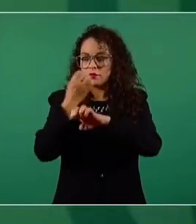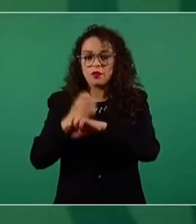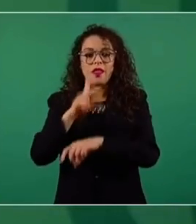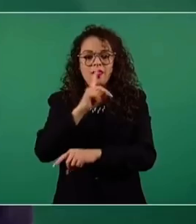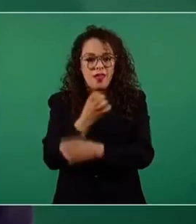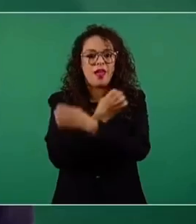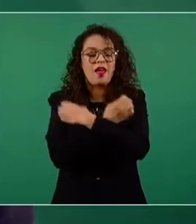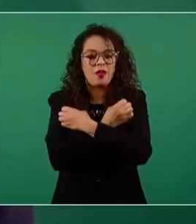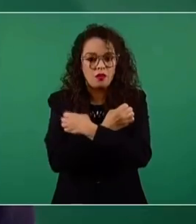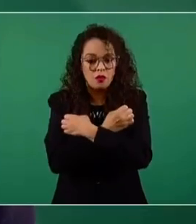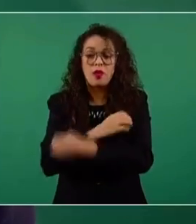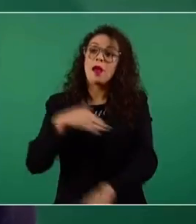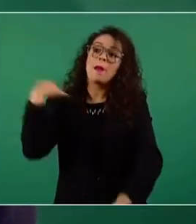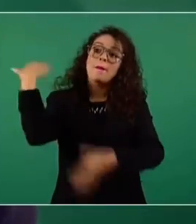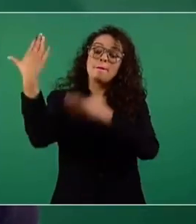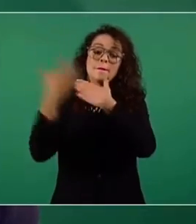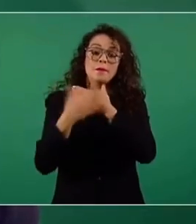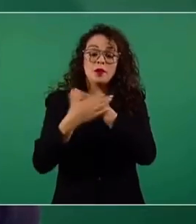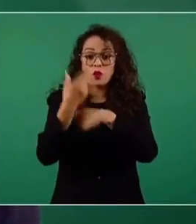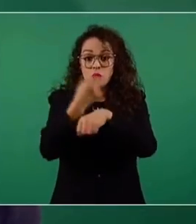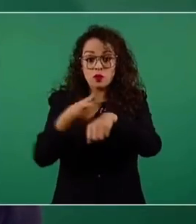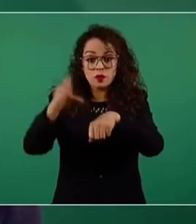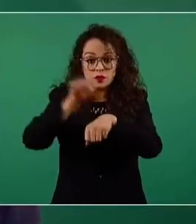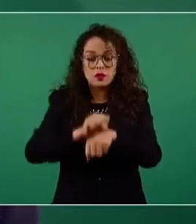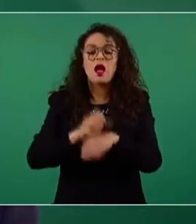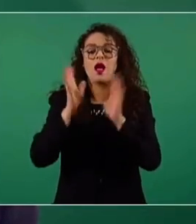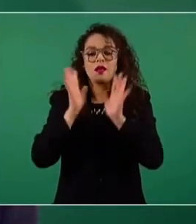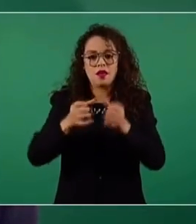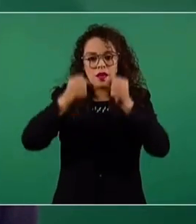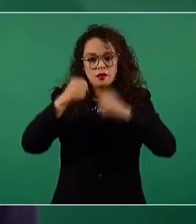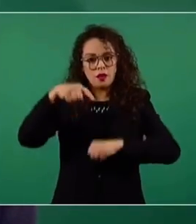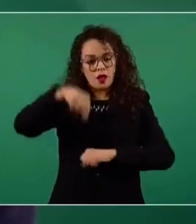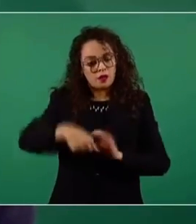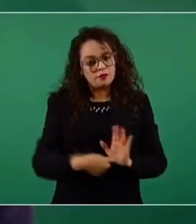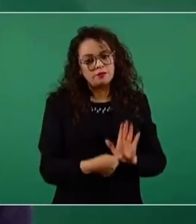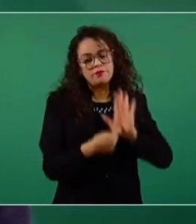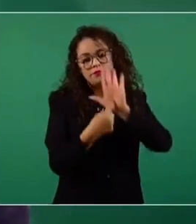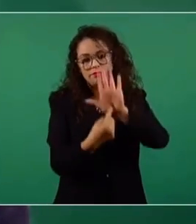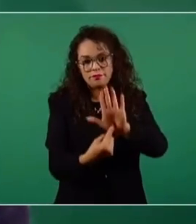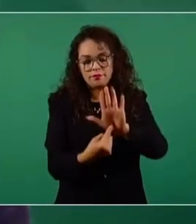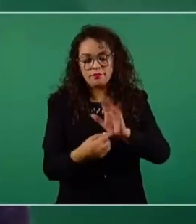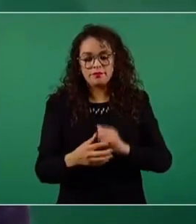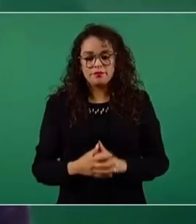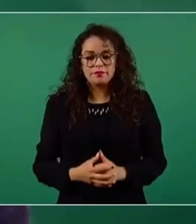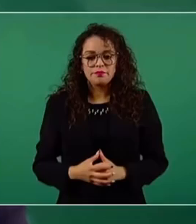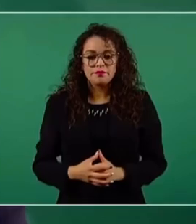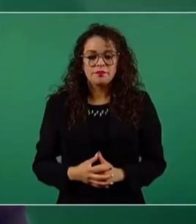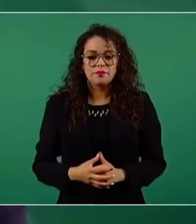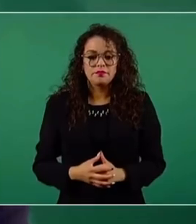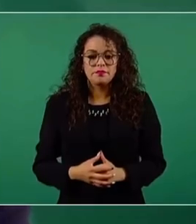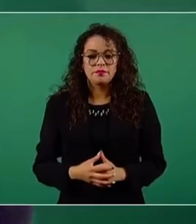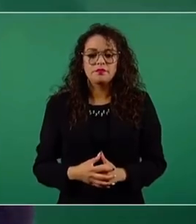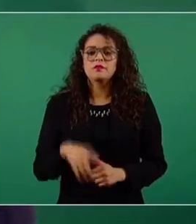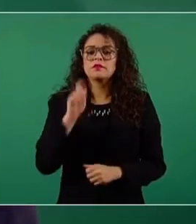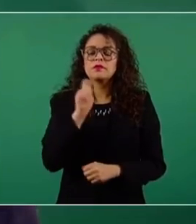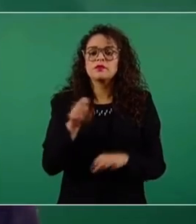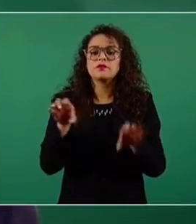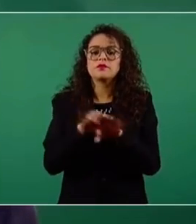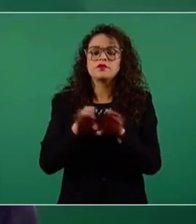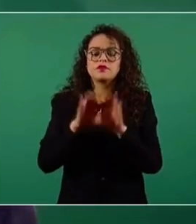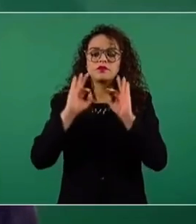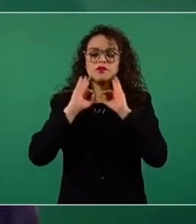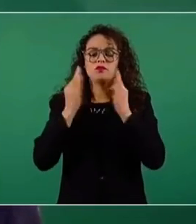presentando ya la próxima semana. En ese establece precisamente no solamente la cuestión del protocolo de salud,